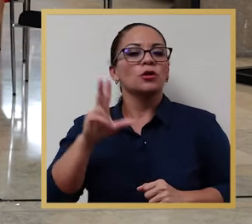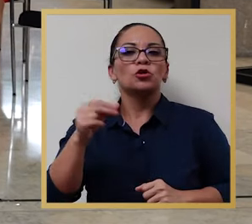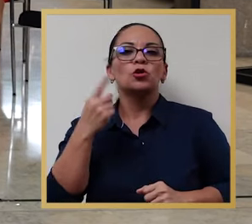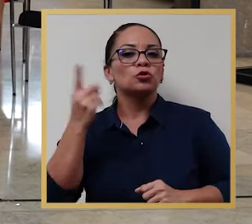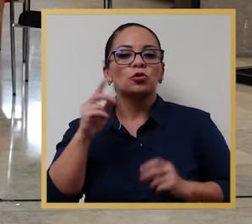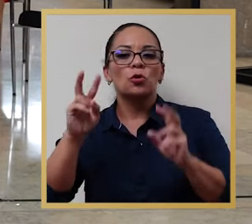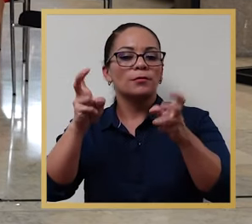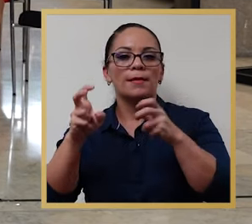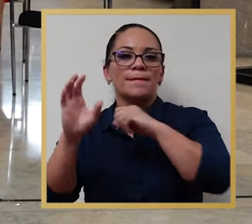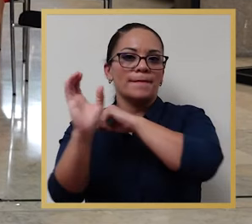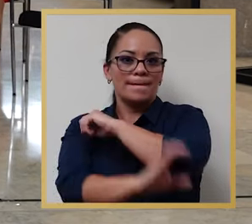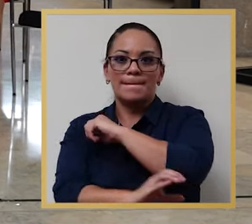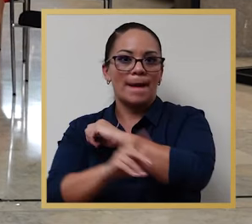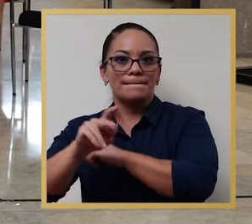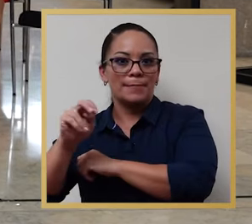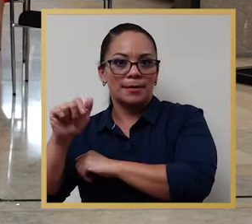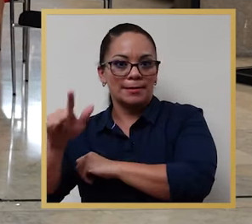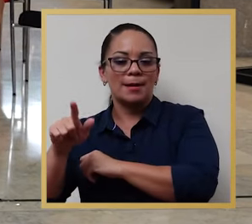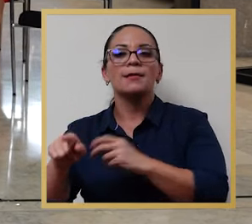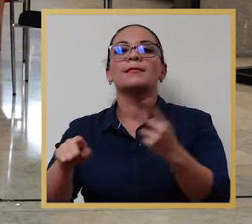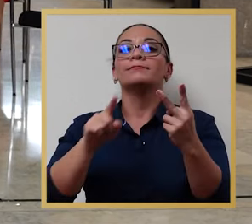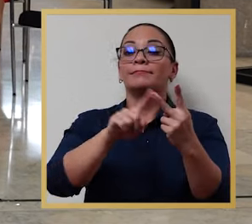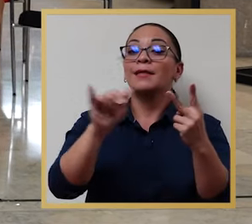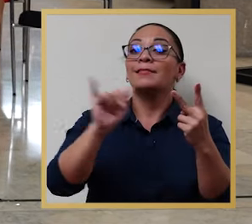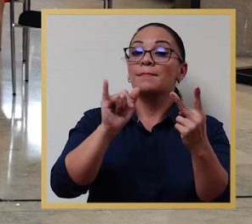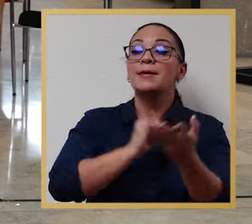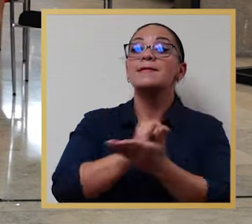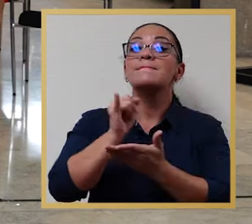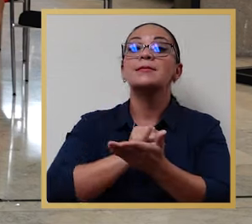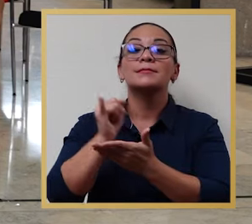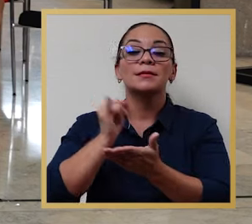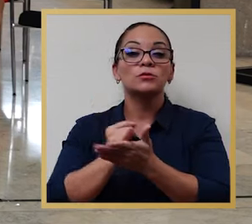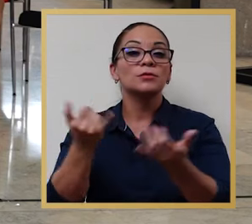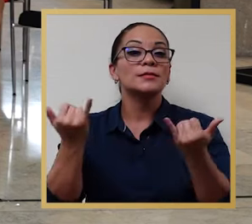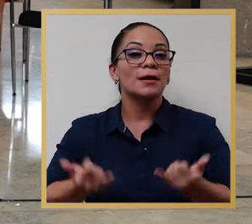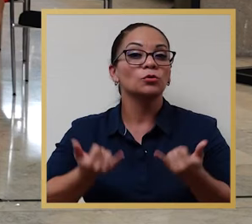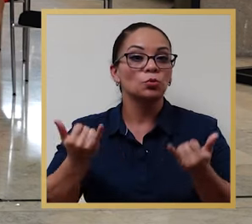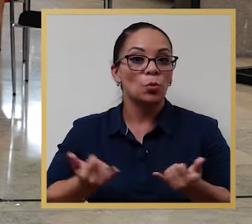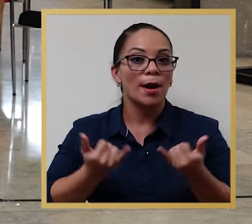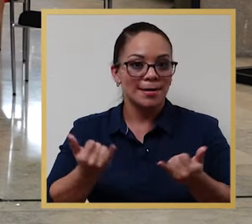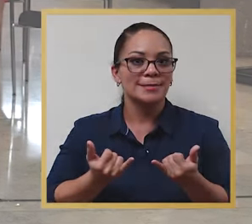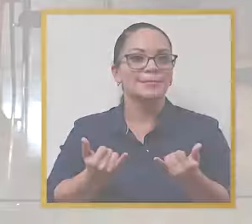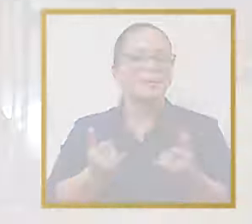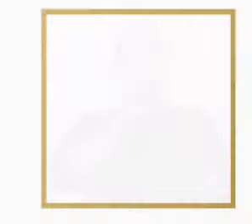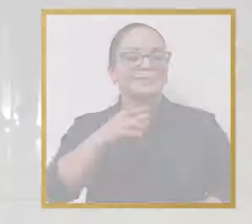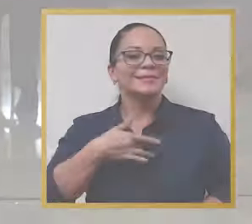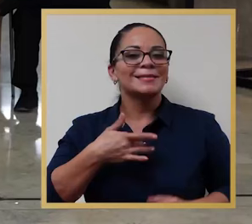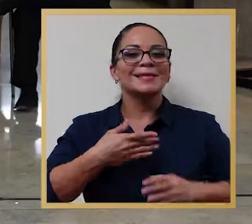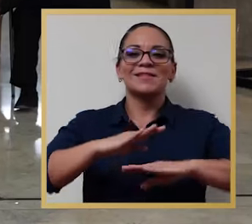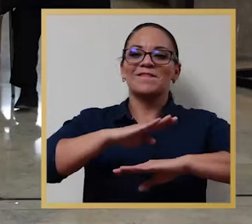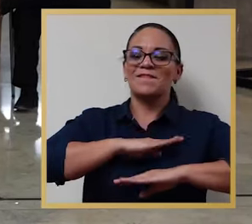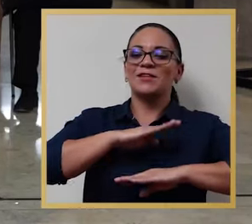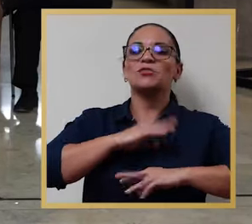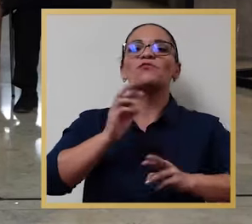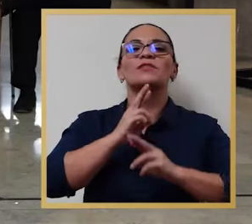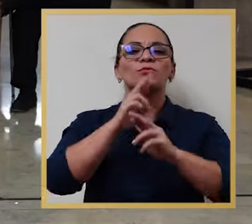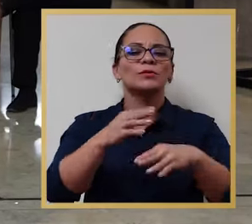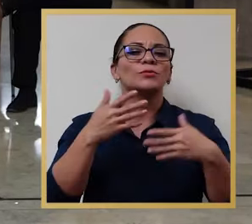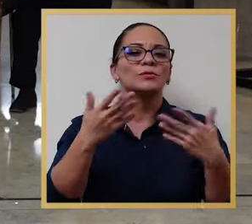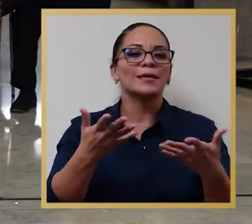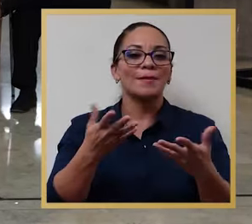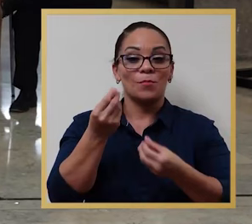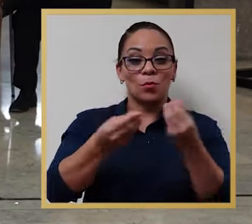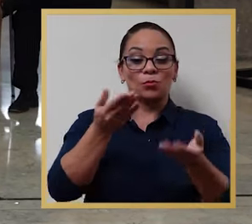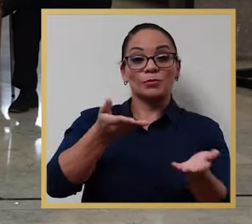solo de sanciones penales sino las investigaciones actuales que hace la Policía Hondureña. Estamos satisfechos con los